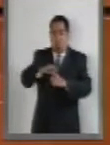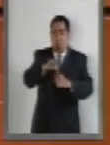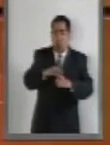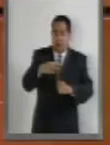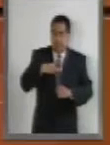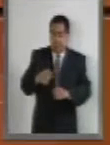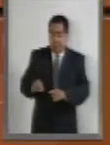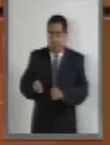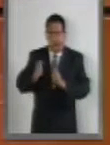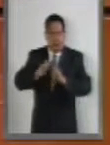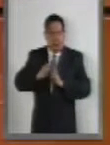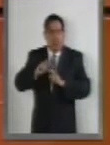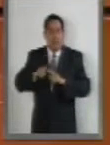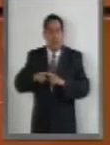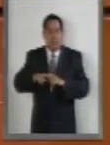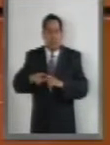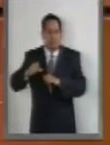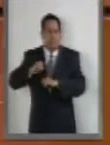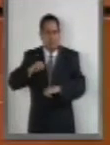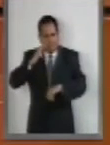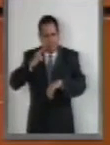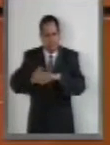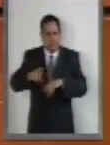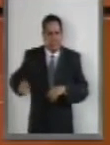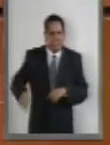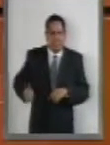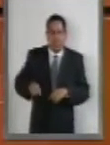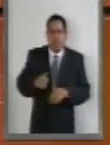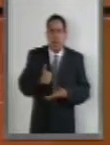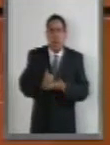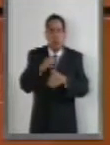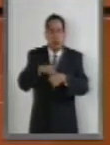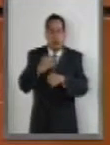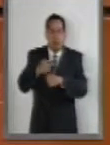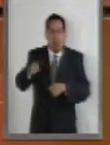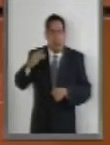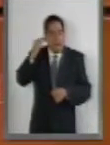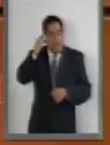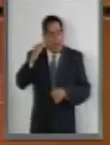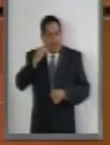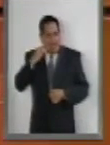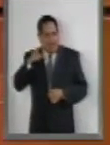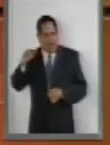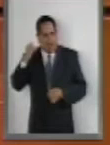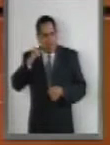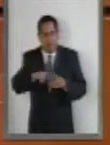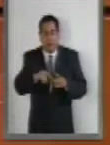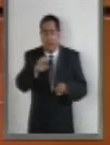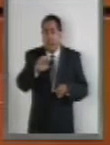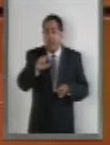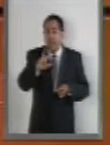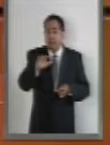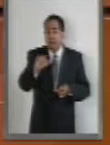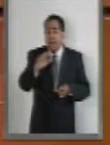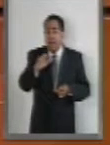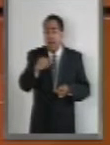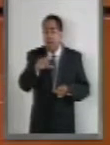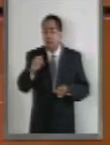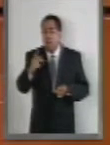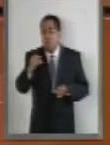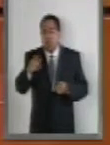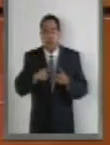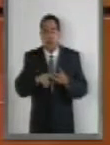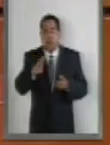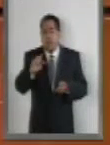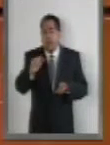al ser electa regidora, propietaria por el Ayuntamiento de Mérida, y Delvia Carrillo Puerto, Beatriz Peniche